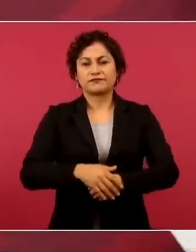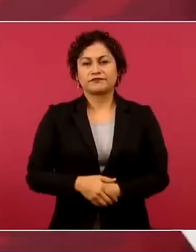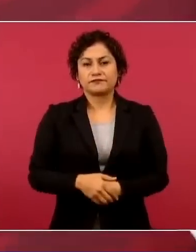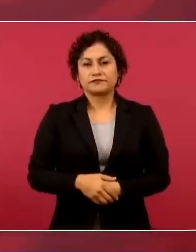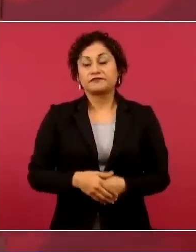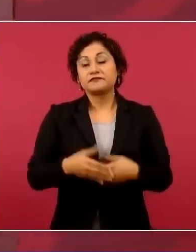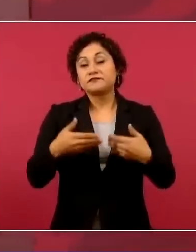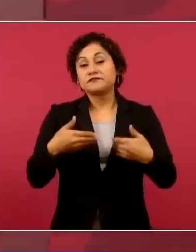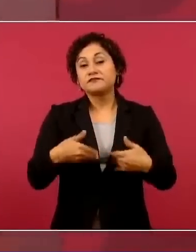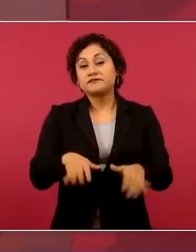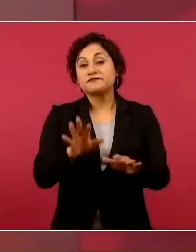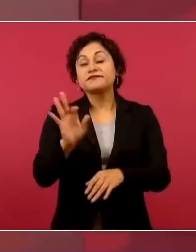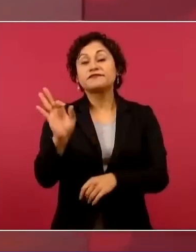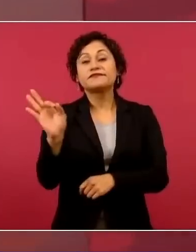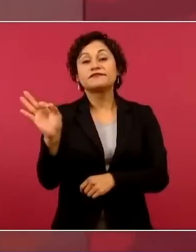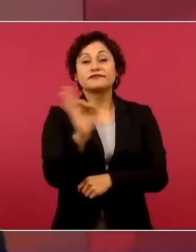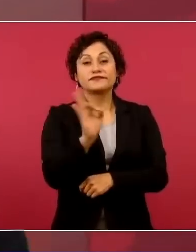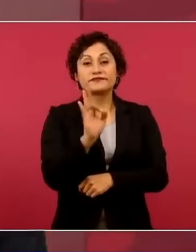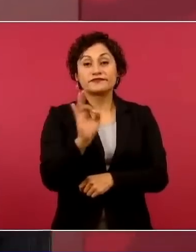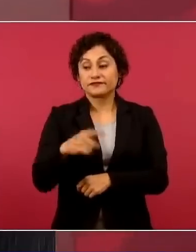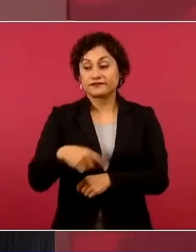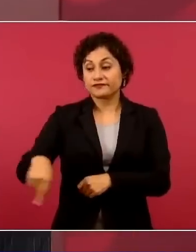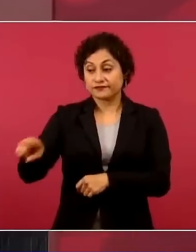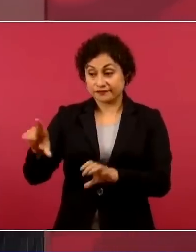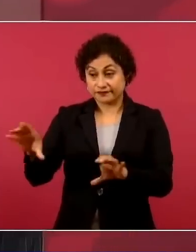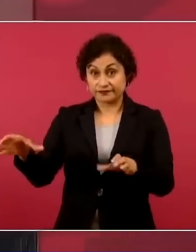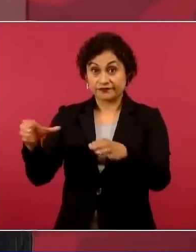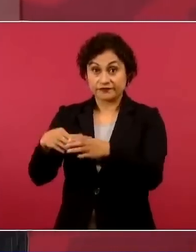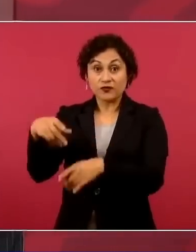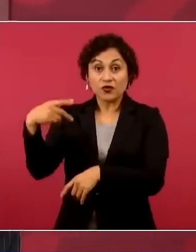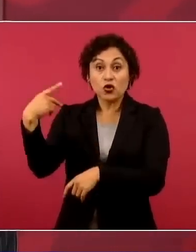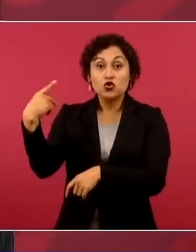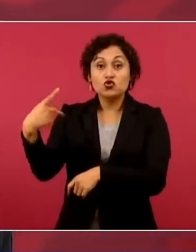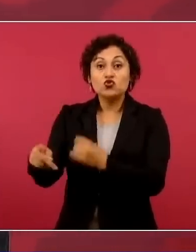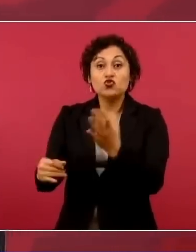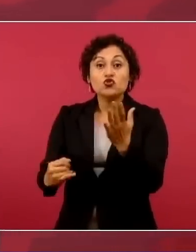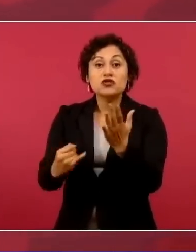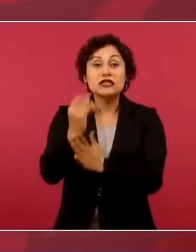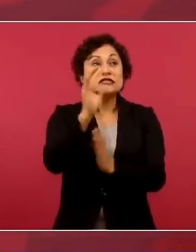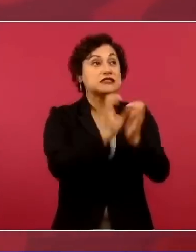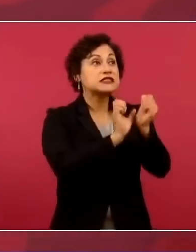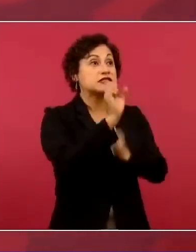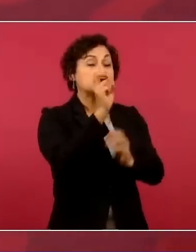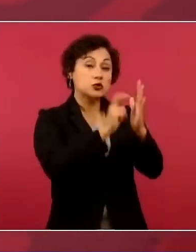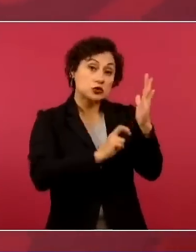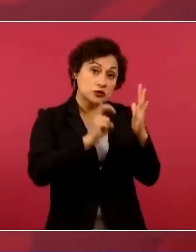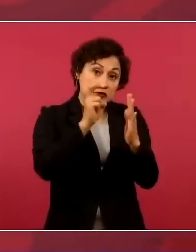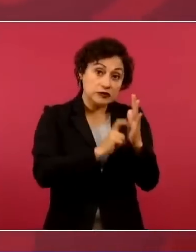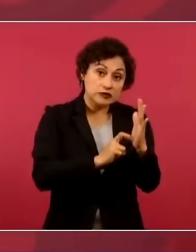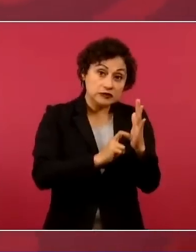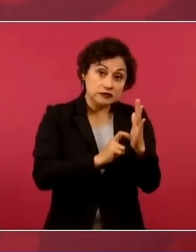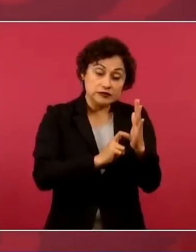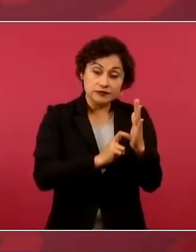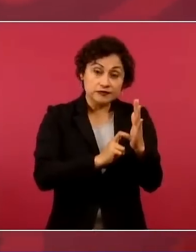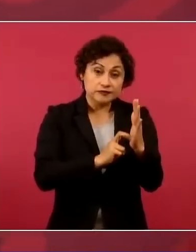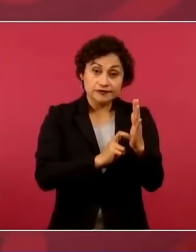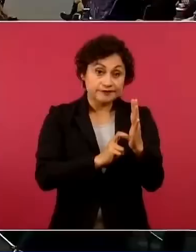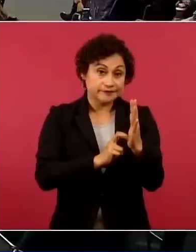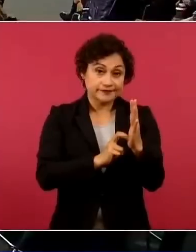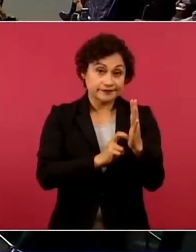Constitución para establecer